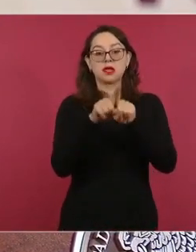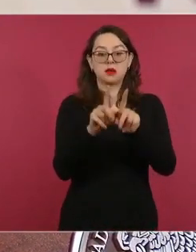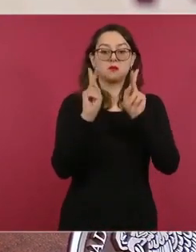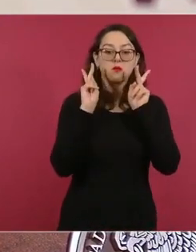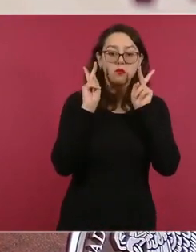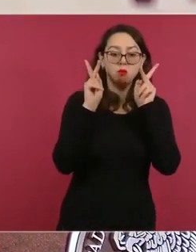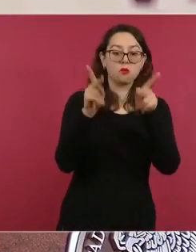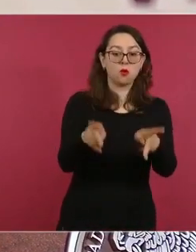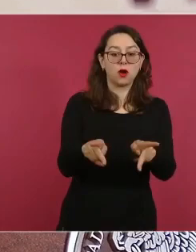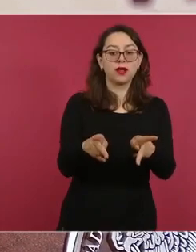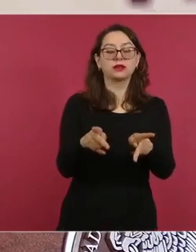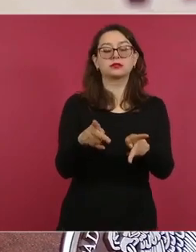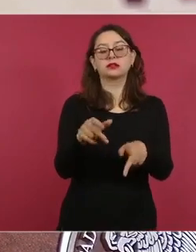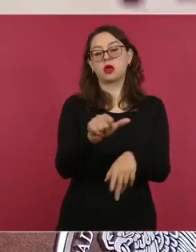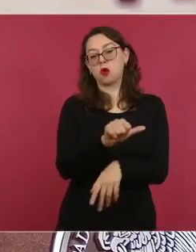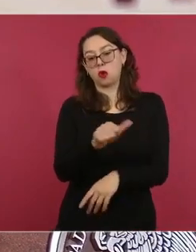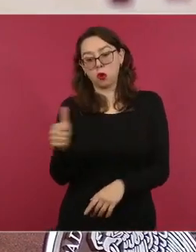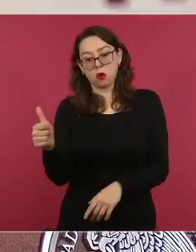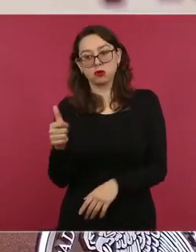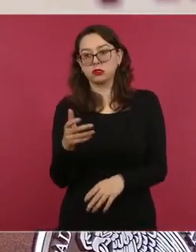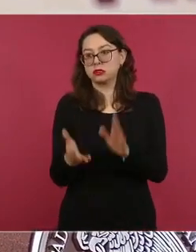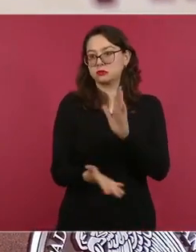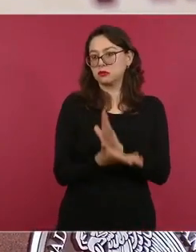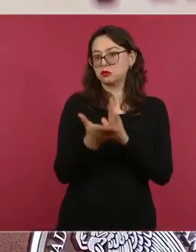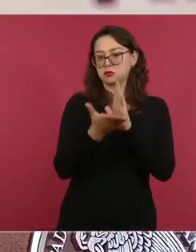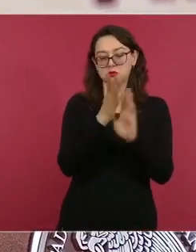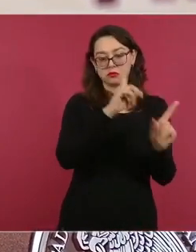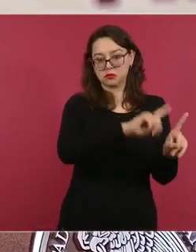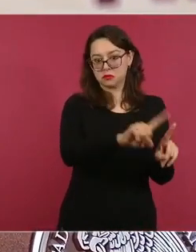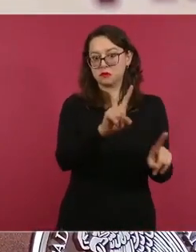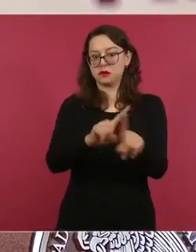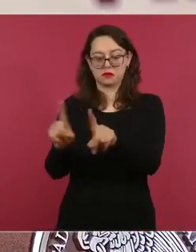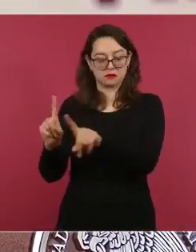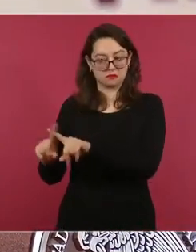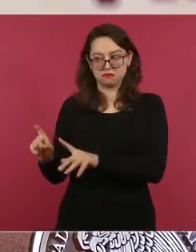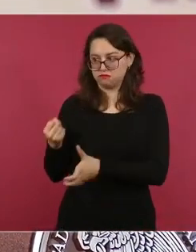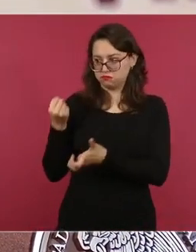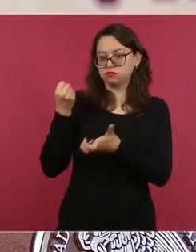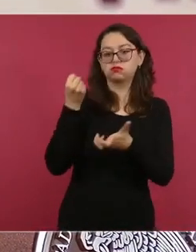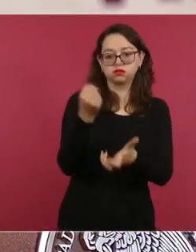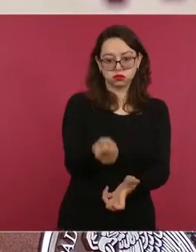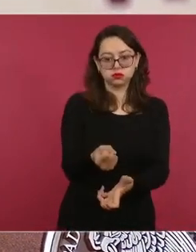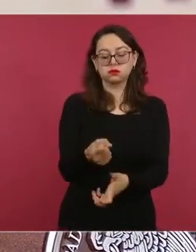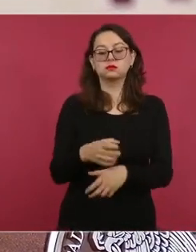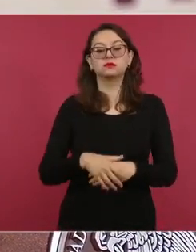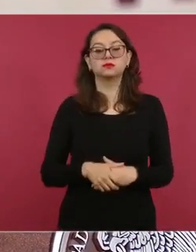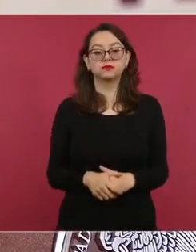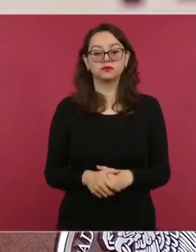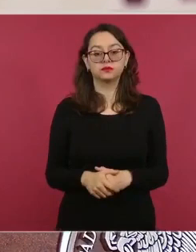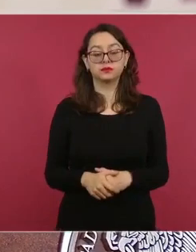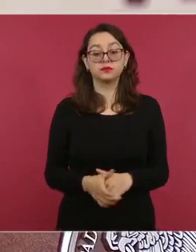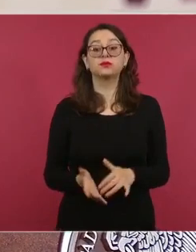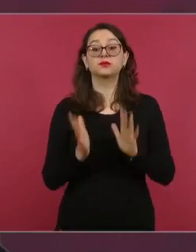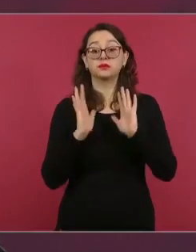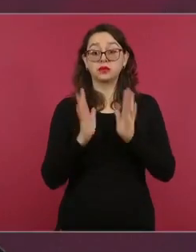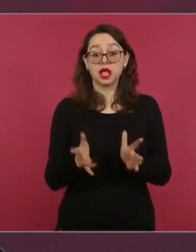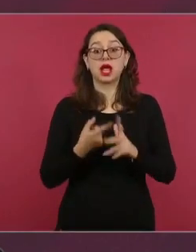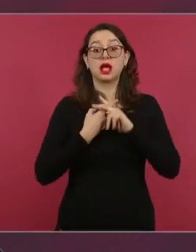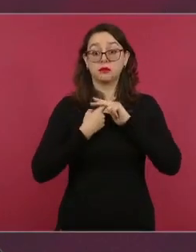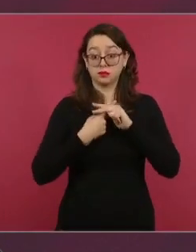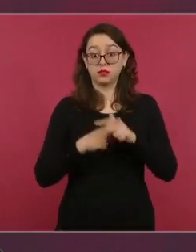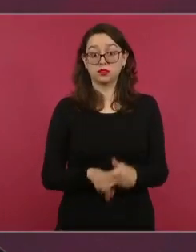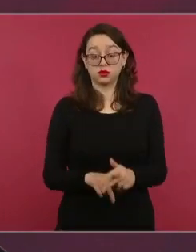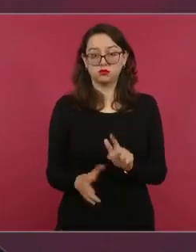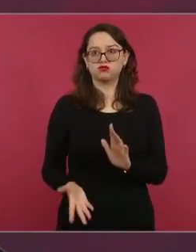y otras obras viales. Ya se está avanzando en